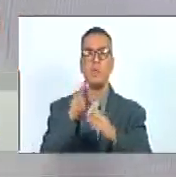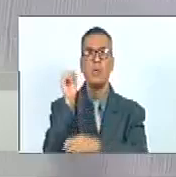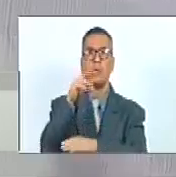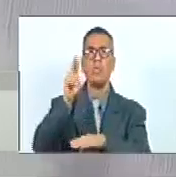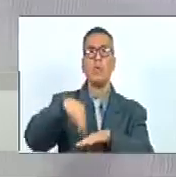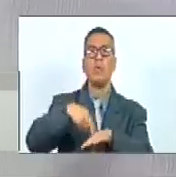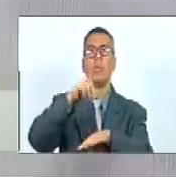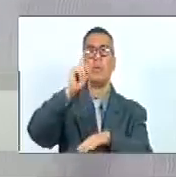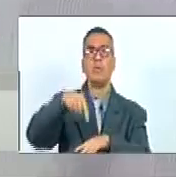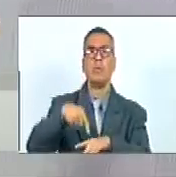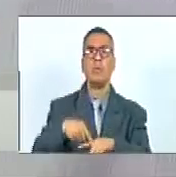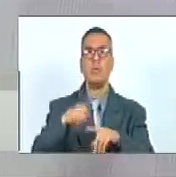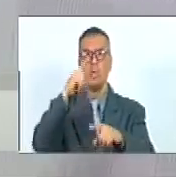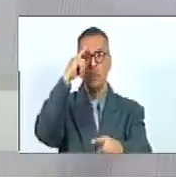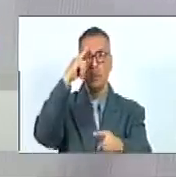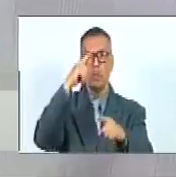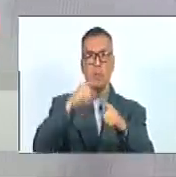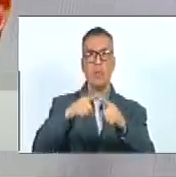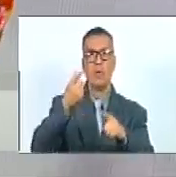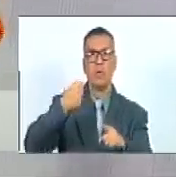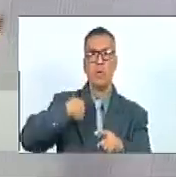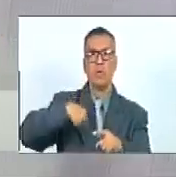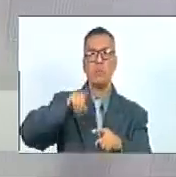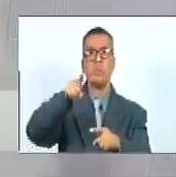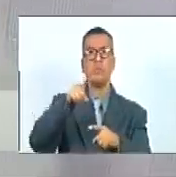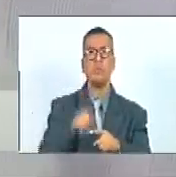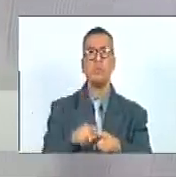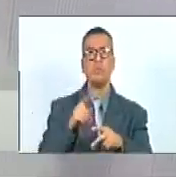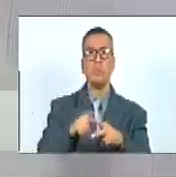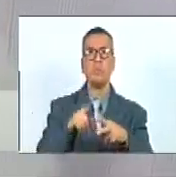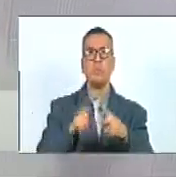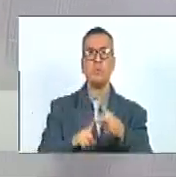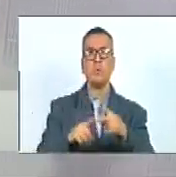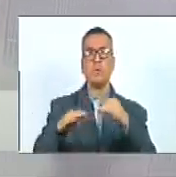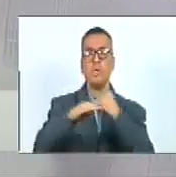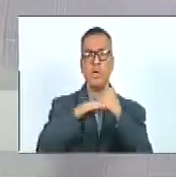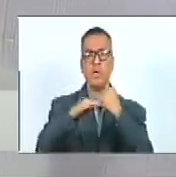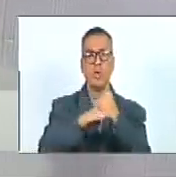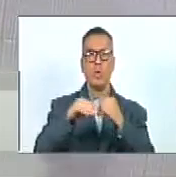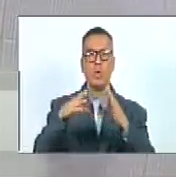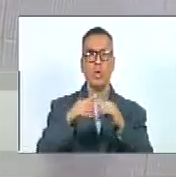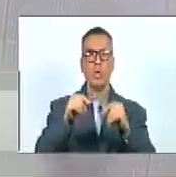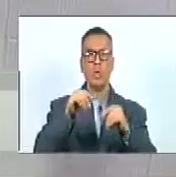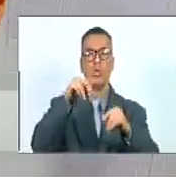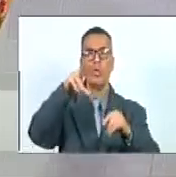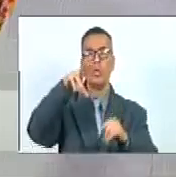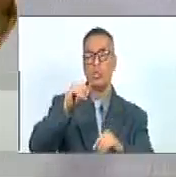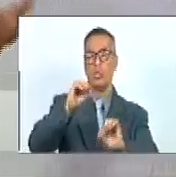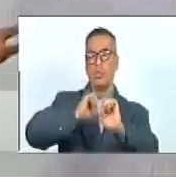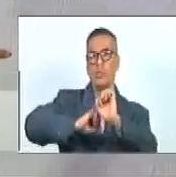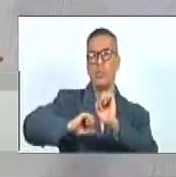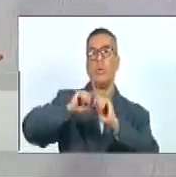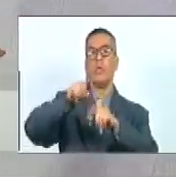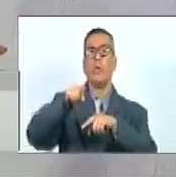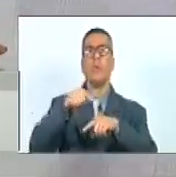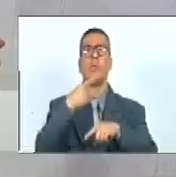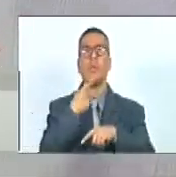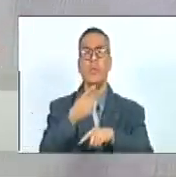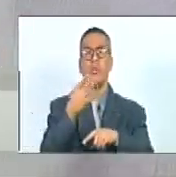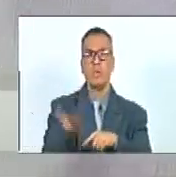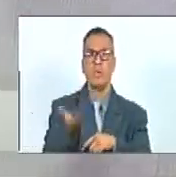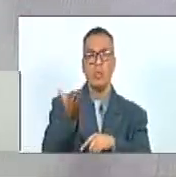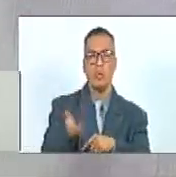pero también de los retos y desafíos que tenemos en materia de igualdad de género y no discriminación hacíamos una mención